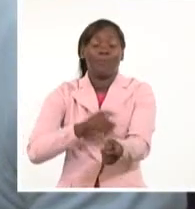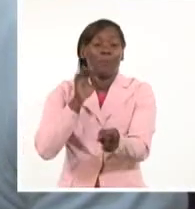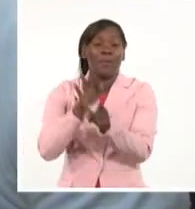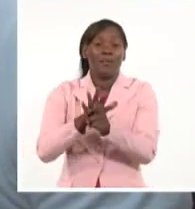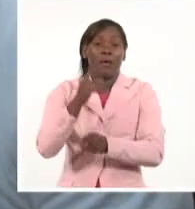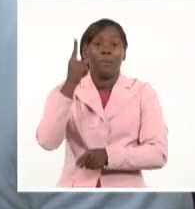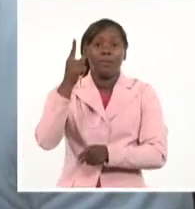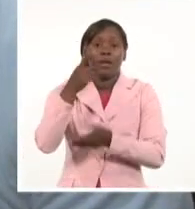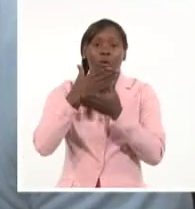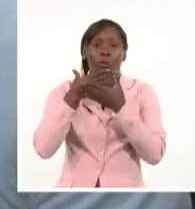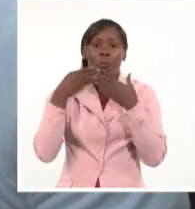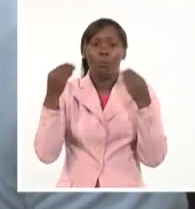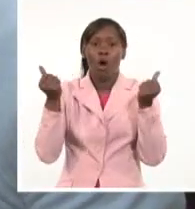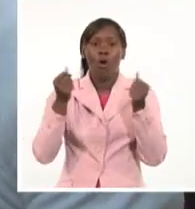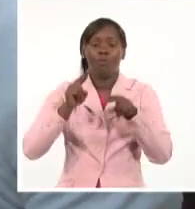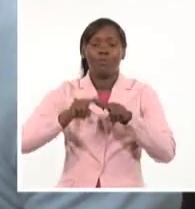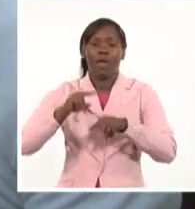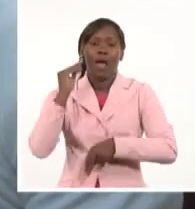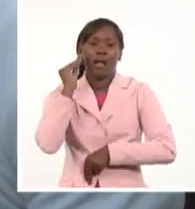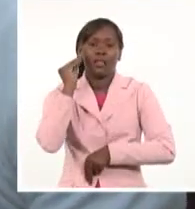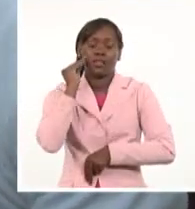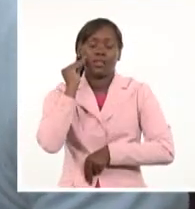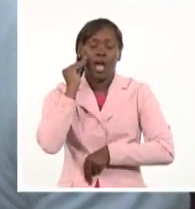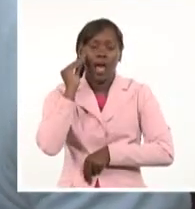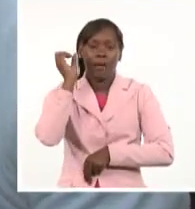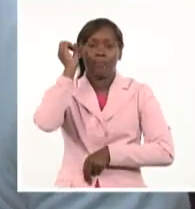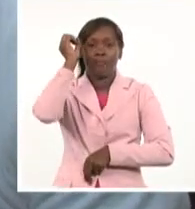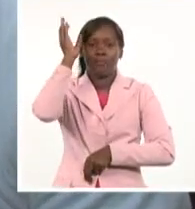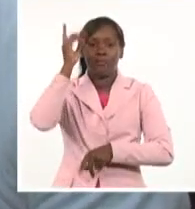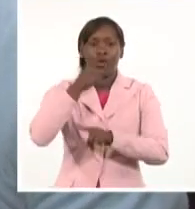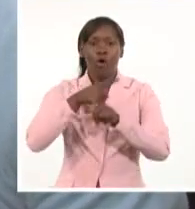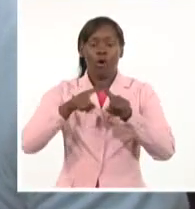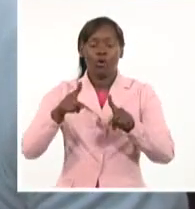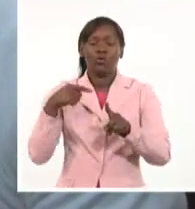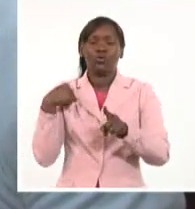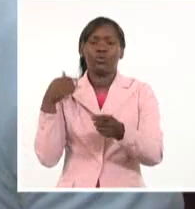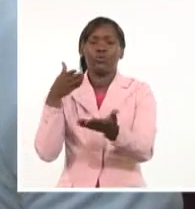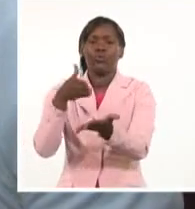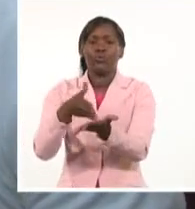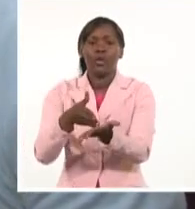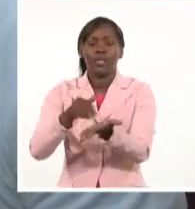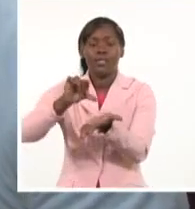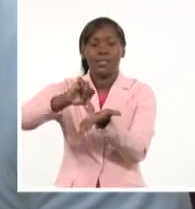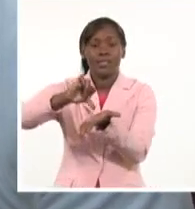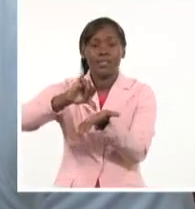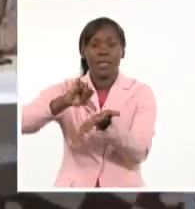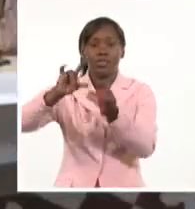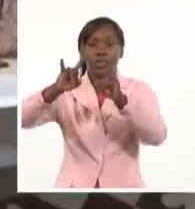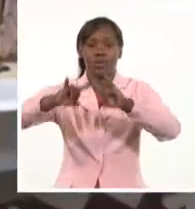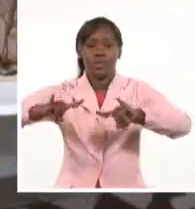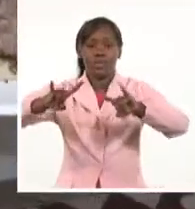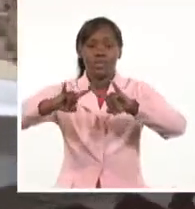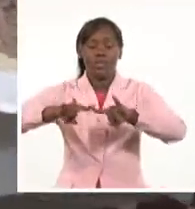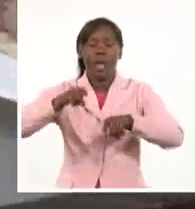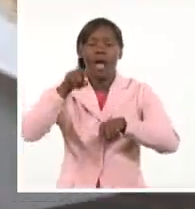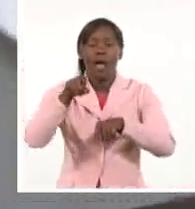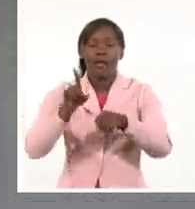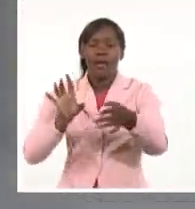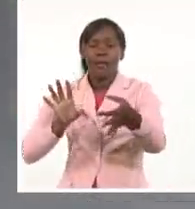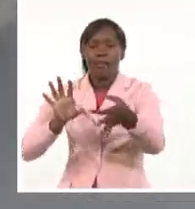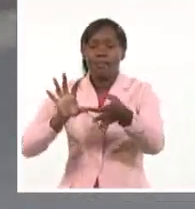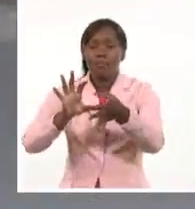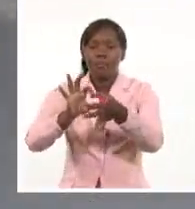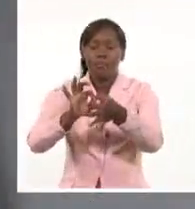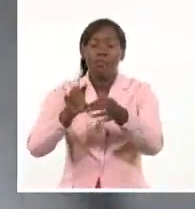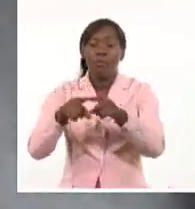y hacer una investigación profunda y buscar asesoría de la Universidad Central de las Villas con la Oficina de la Propiedad Industrial para empezar a trabajar